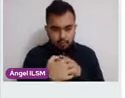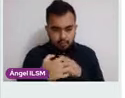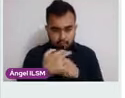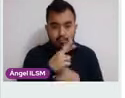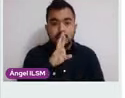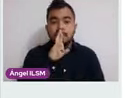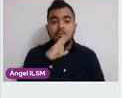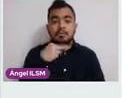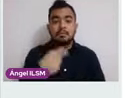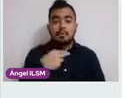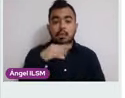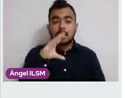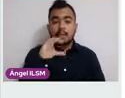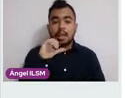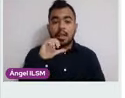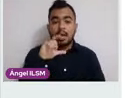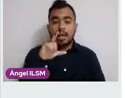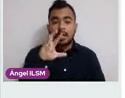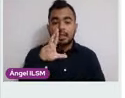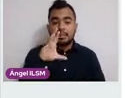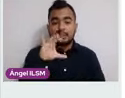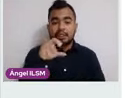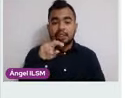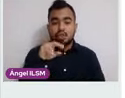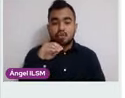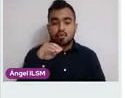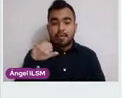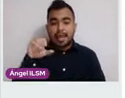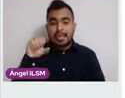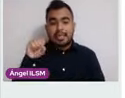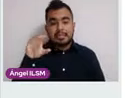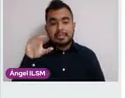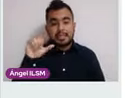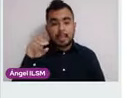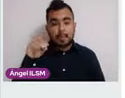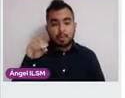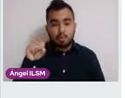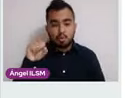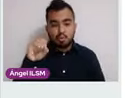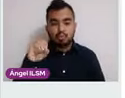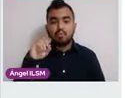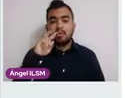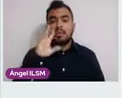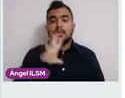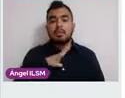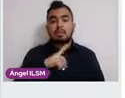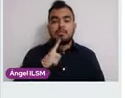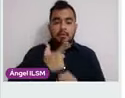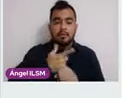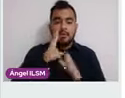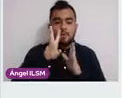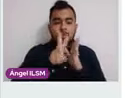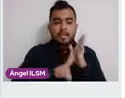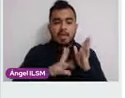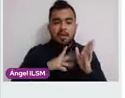carcinoma escamoso. Y también se observó vaginosis bacteriana. Siguiente.